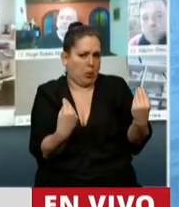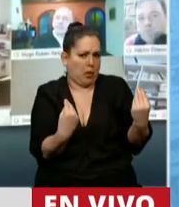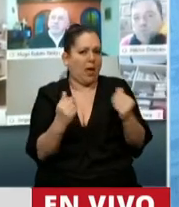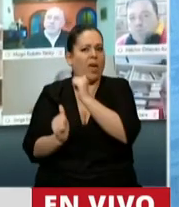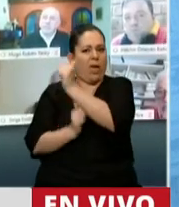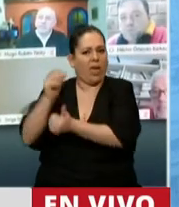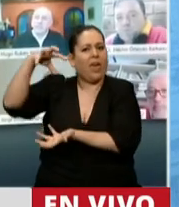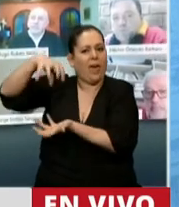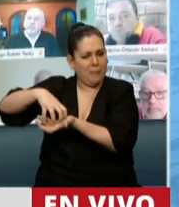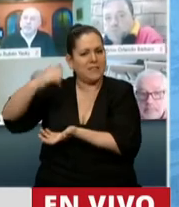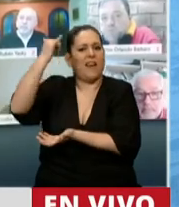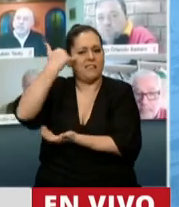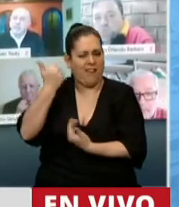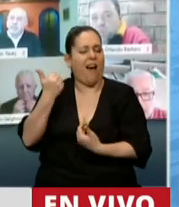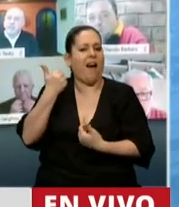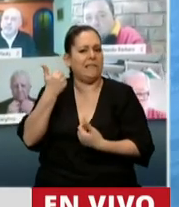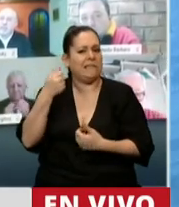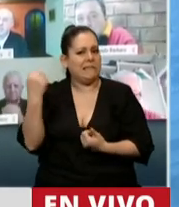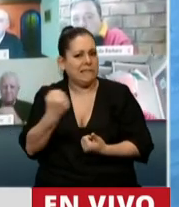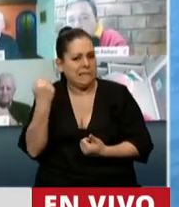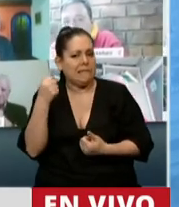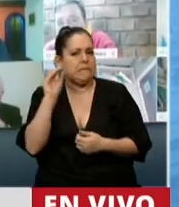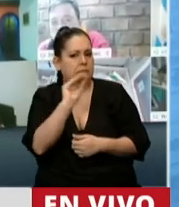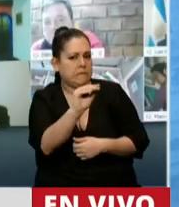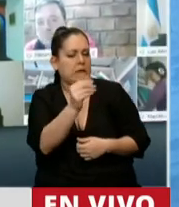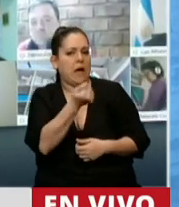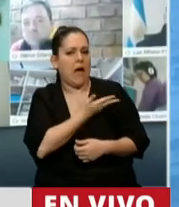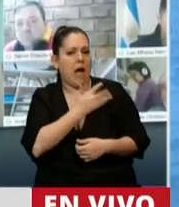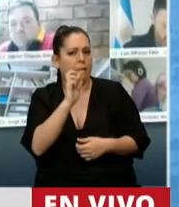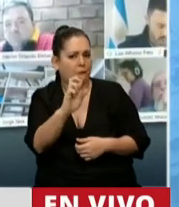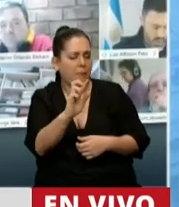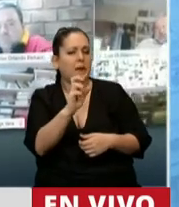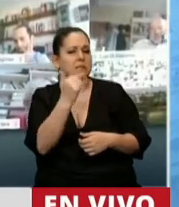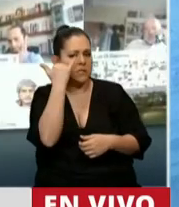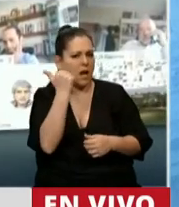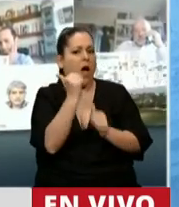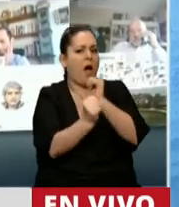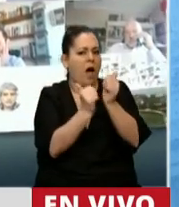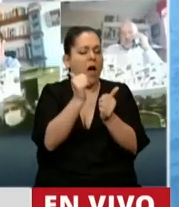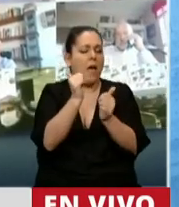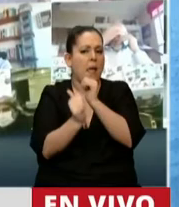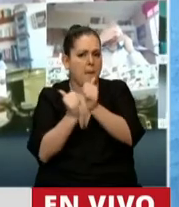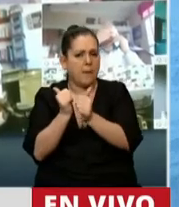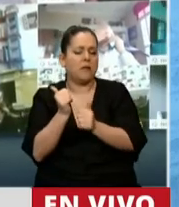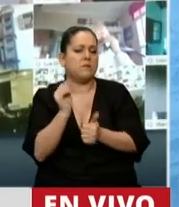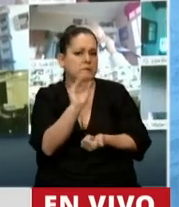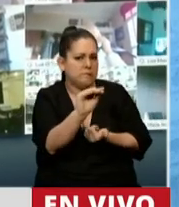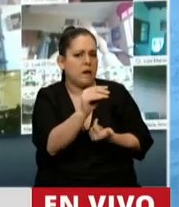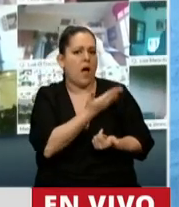empresa ya fue a buscar avenimientos a la AFIP y hay reglamentación de la AFIP. Esta empresa y otras empresas que no lo permiten y no